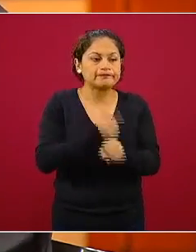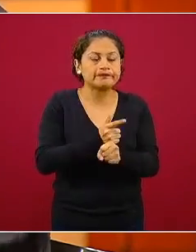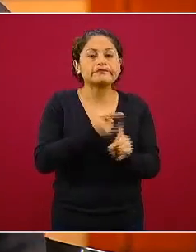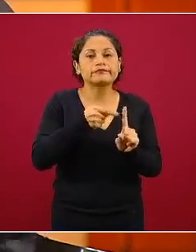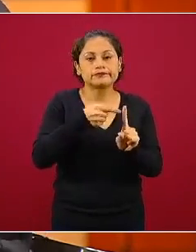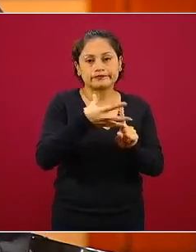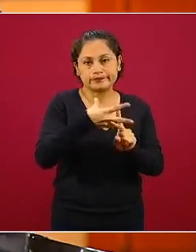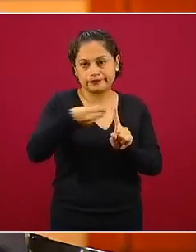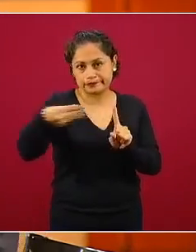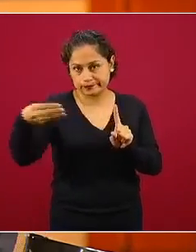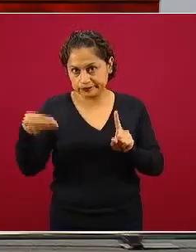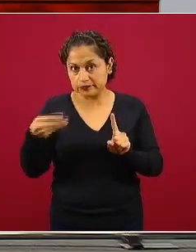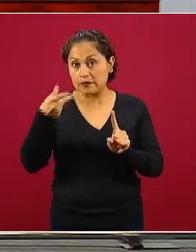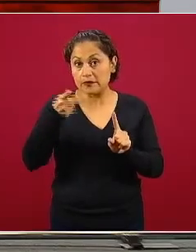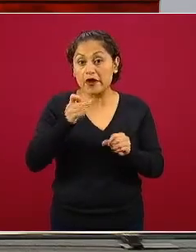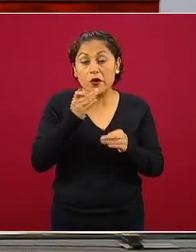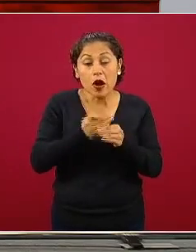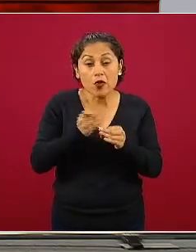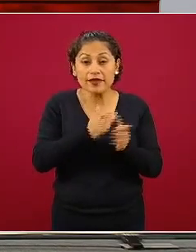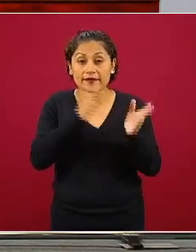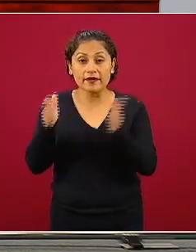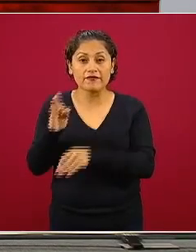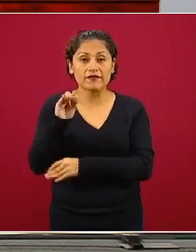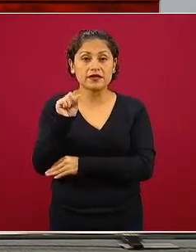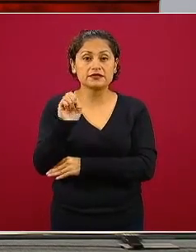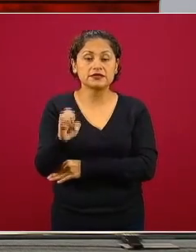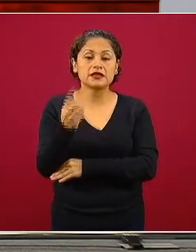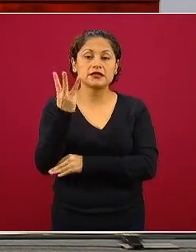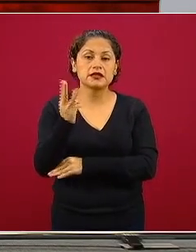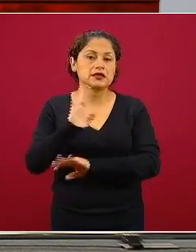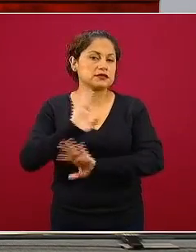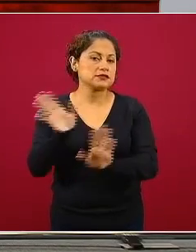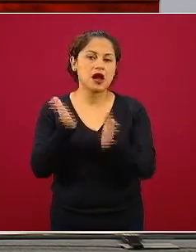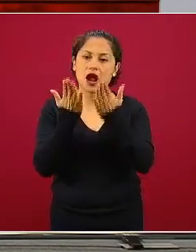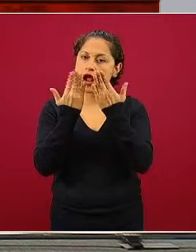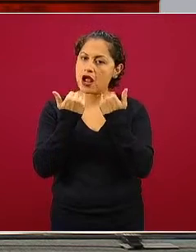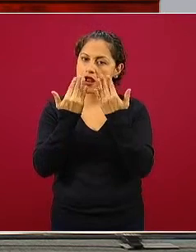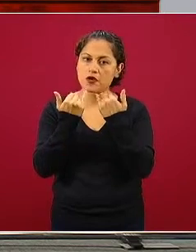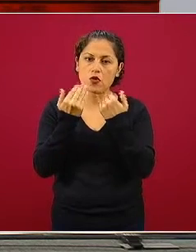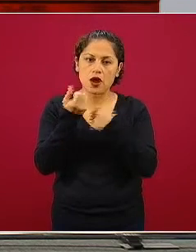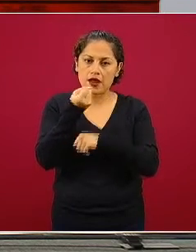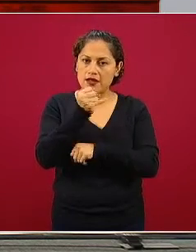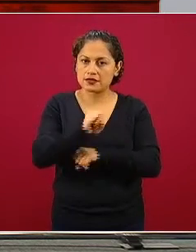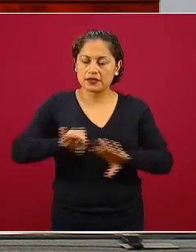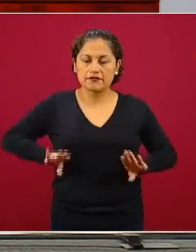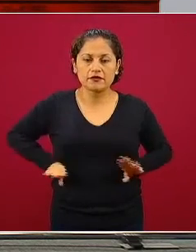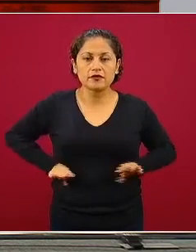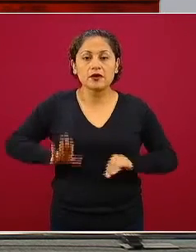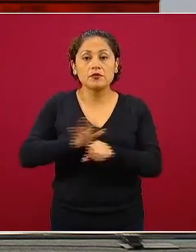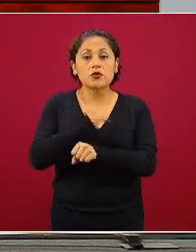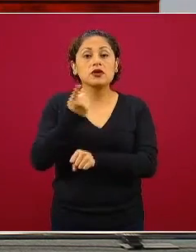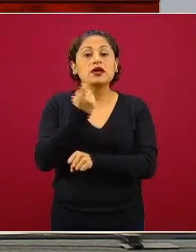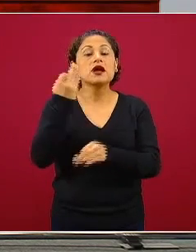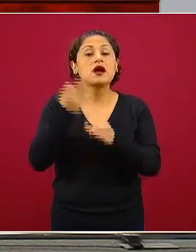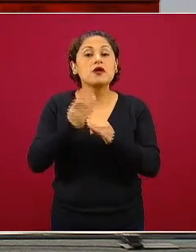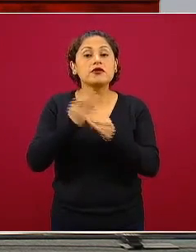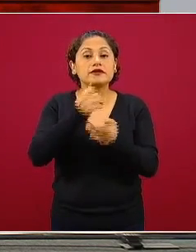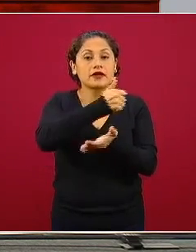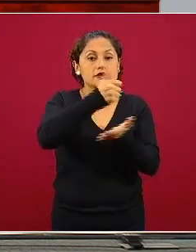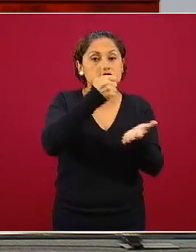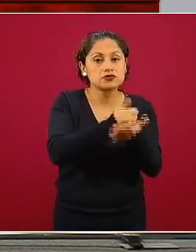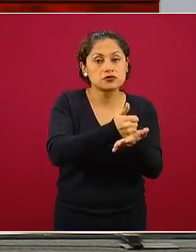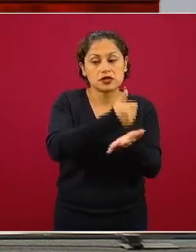fase 3 necesitamos ser mucho más precisos porque es donde está ocurriendo ciudad por ciudad los esta